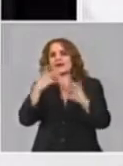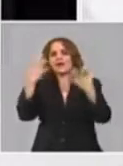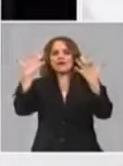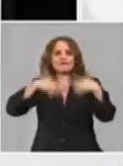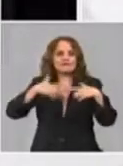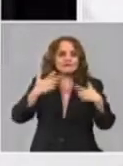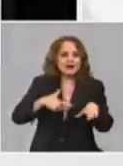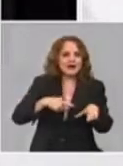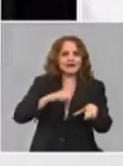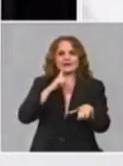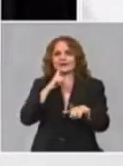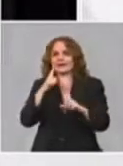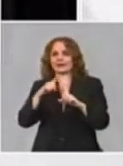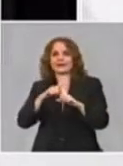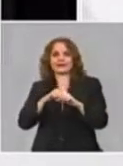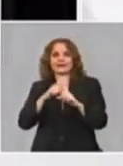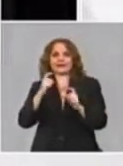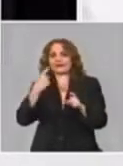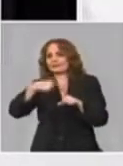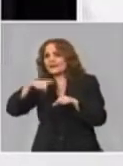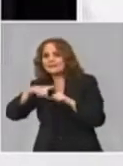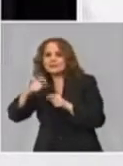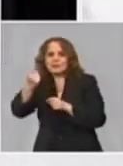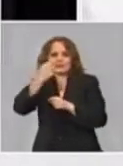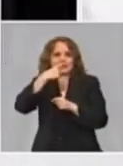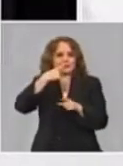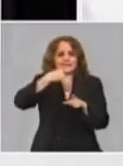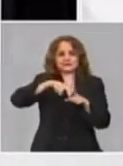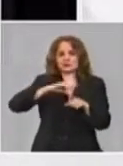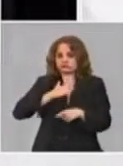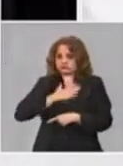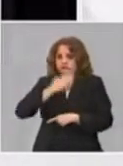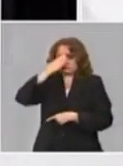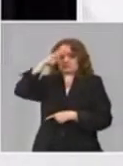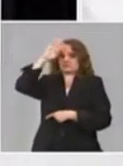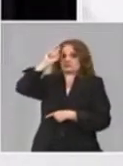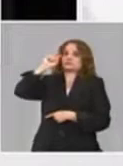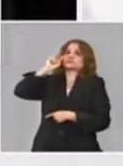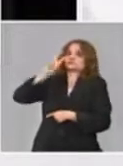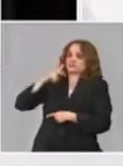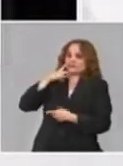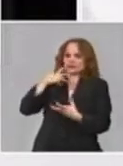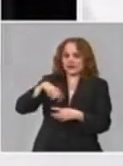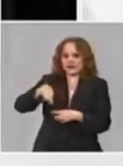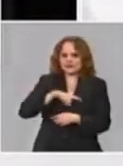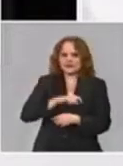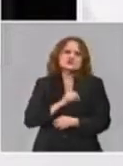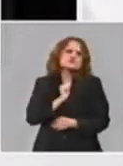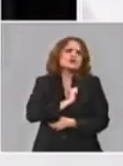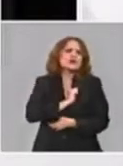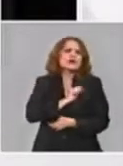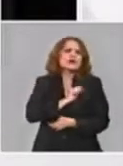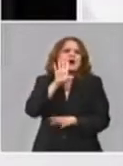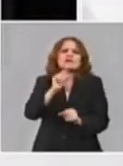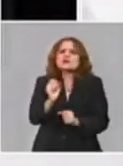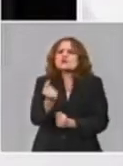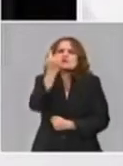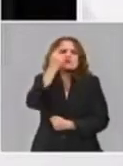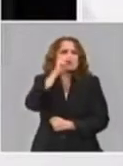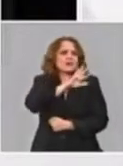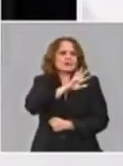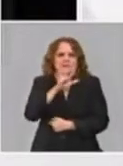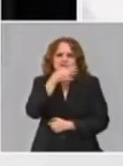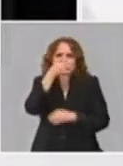principales que se han utilizado son de producción nacional. exacto. Y entonces además, fíjense, yo me quiero referir quizás a uno solo en el tema preventivo.